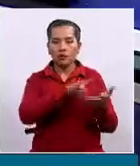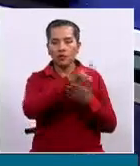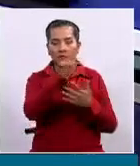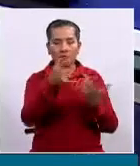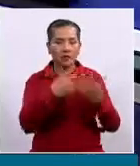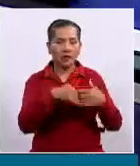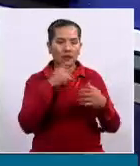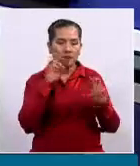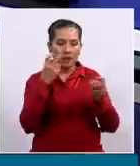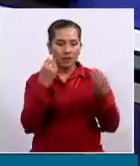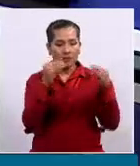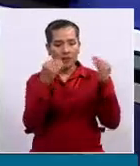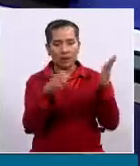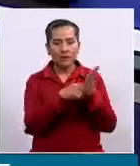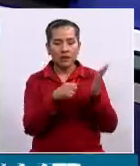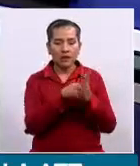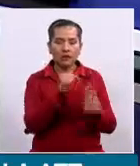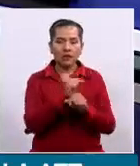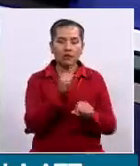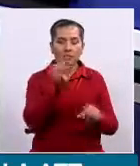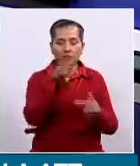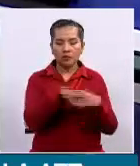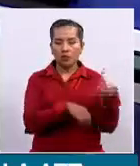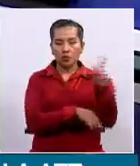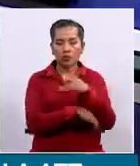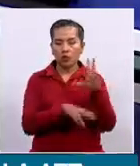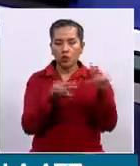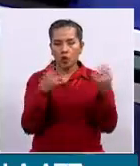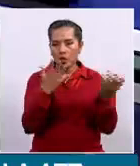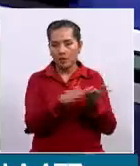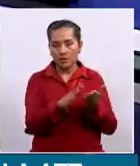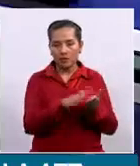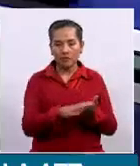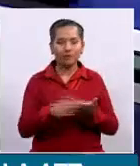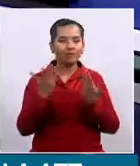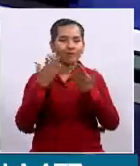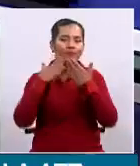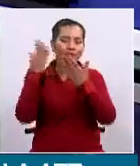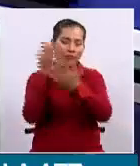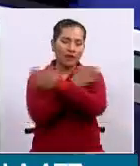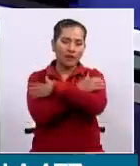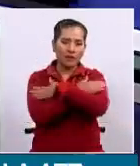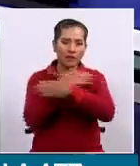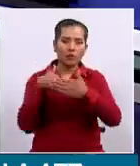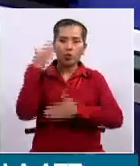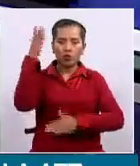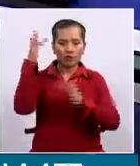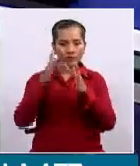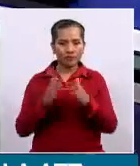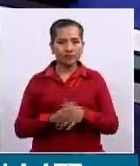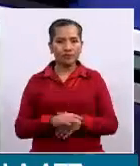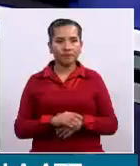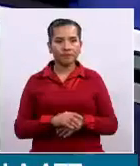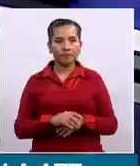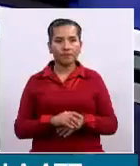denominada Nela Airlines, opere en el país. Le agradecemos mucho, director. Un fuerte abrazo. Que se hace una próxima oportunidad.